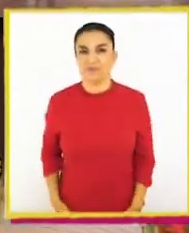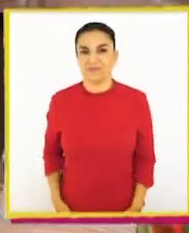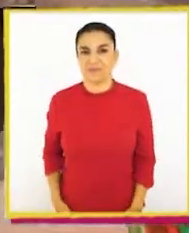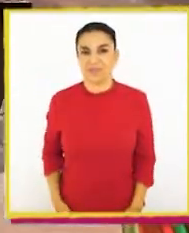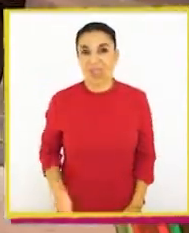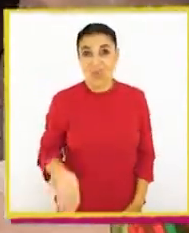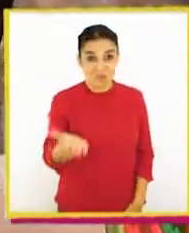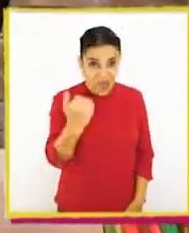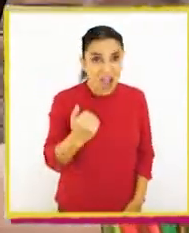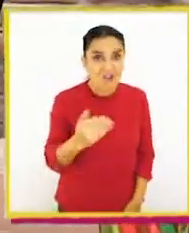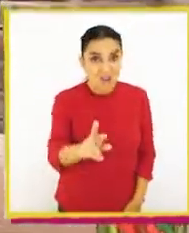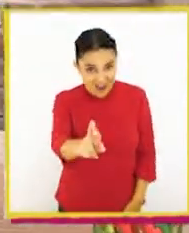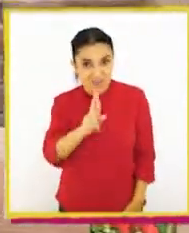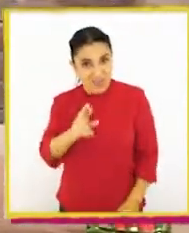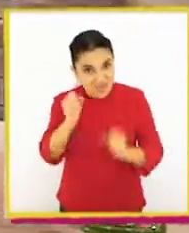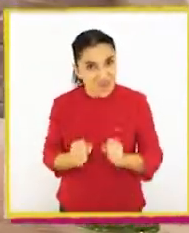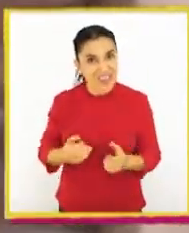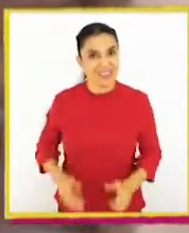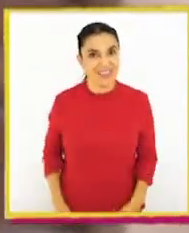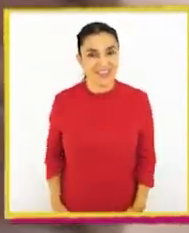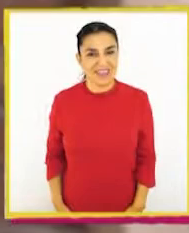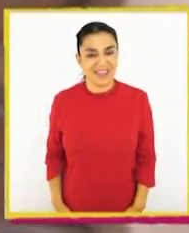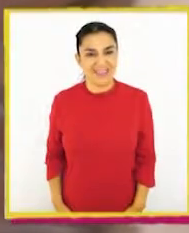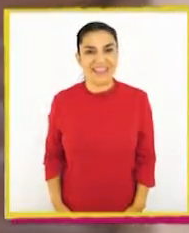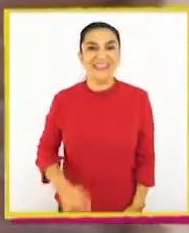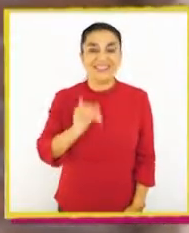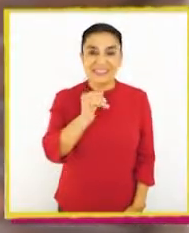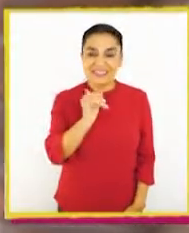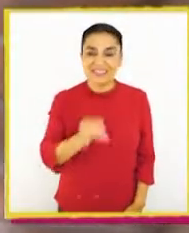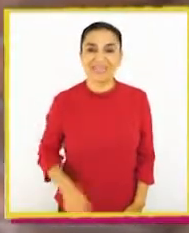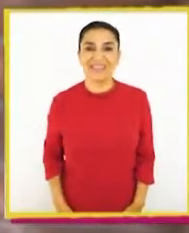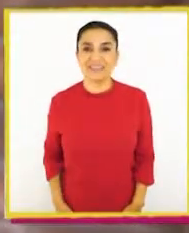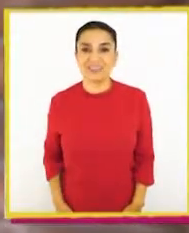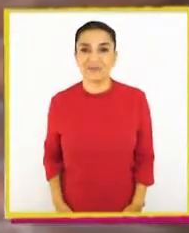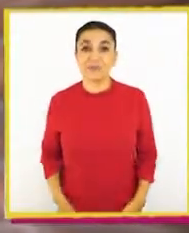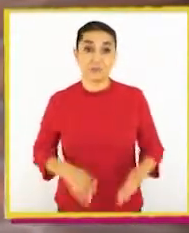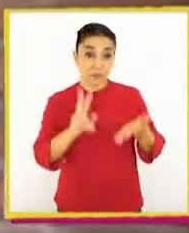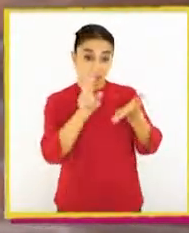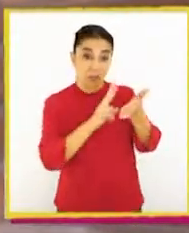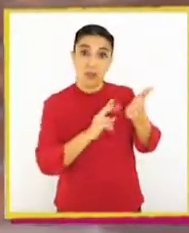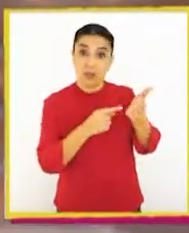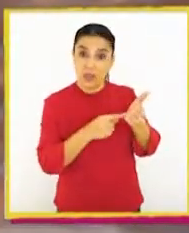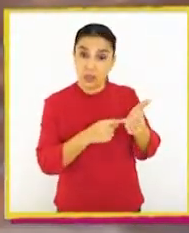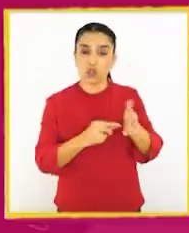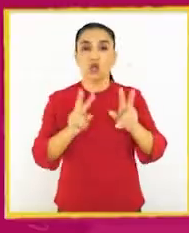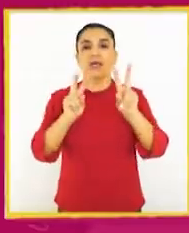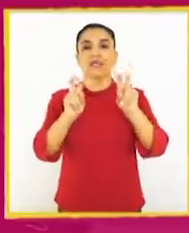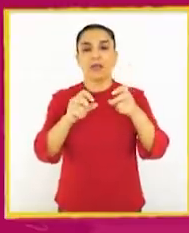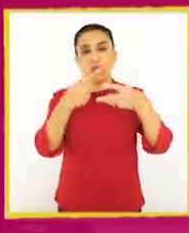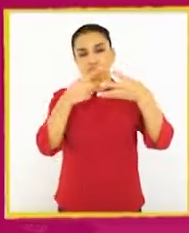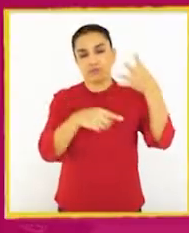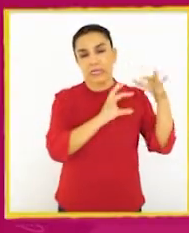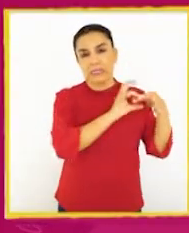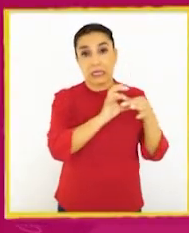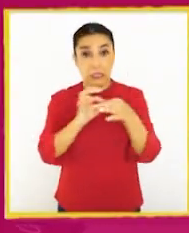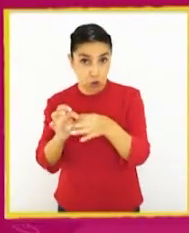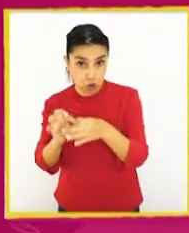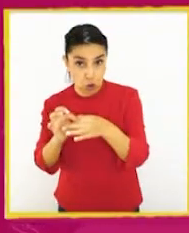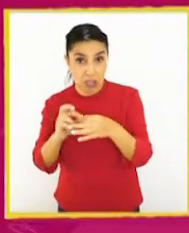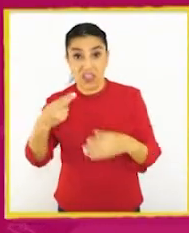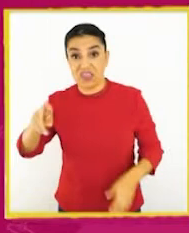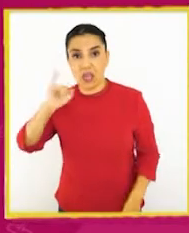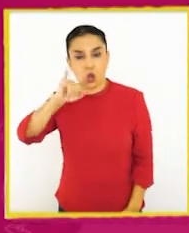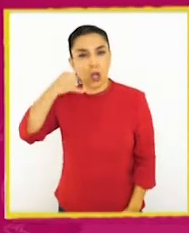¡Vamos! ¡Todos podemos responder! ¡Así es! El texto habla sobre las razones que nos da Joaquín